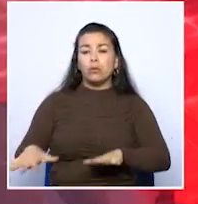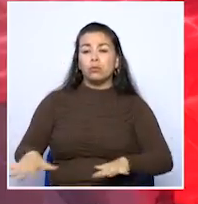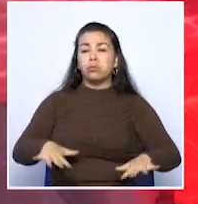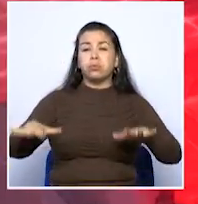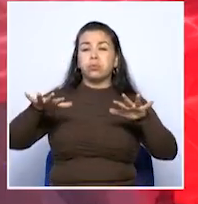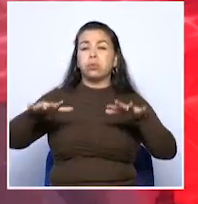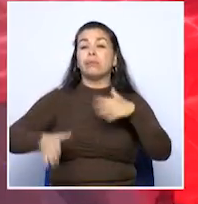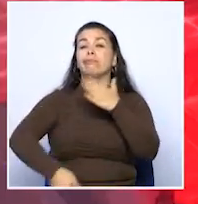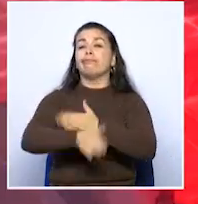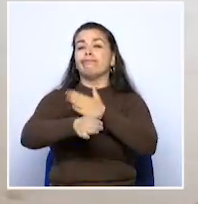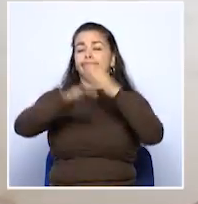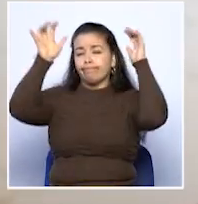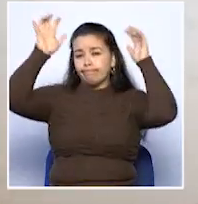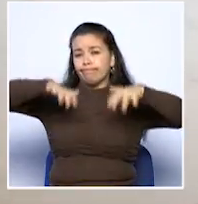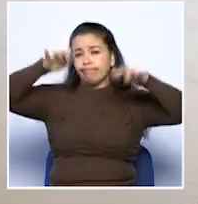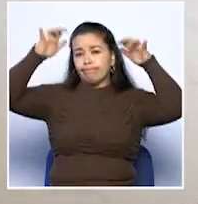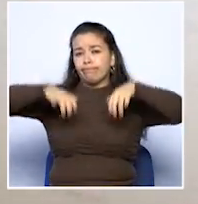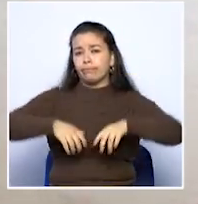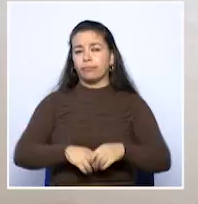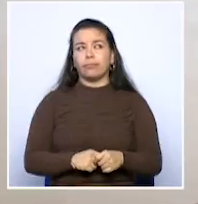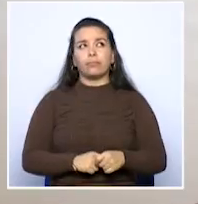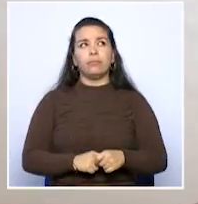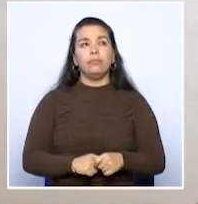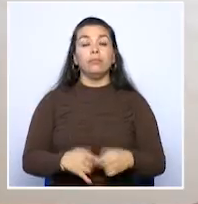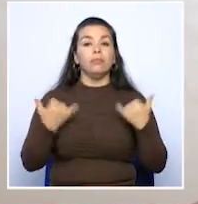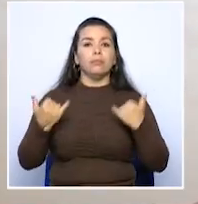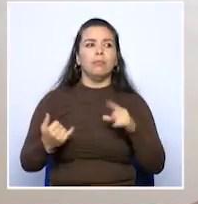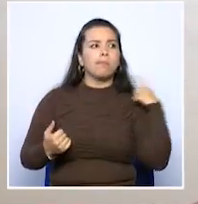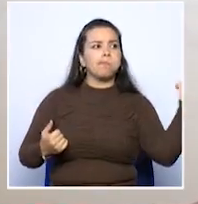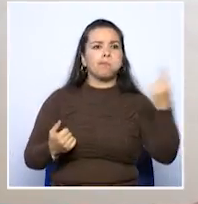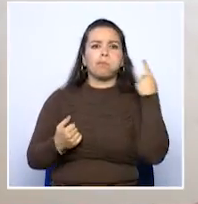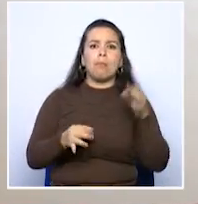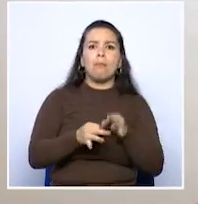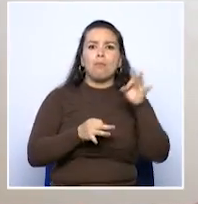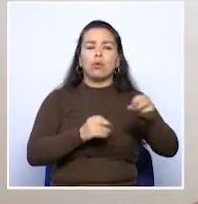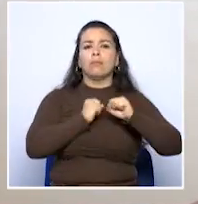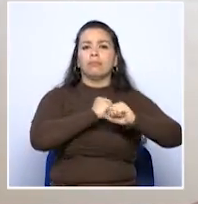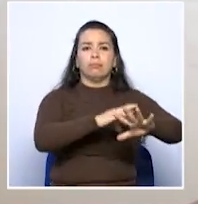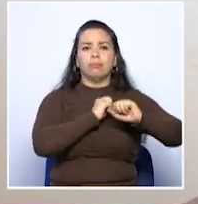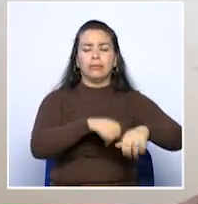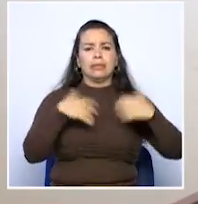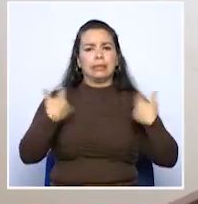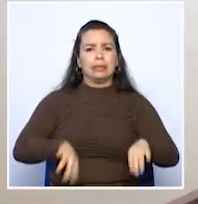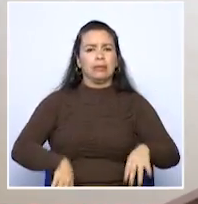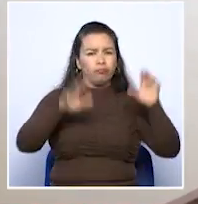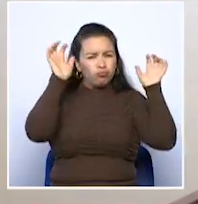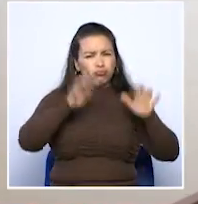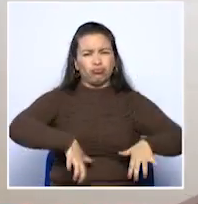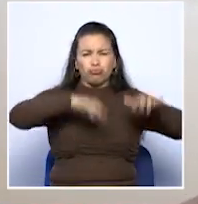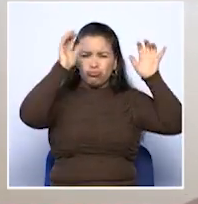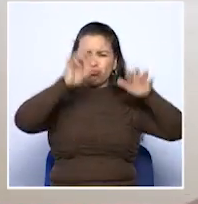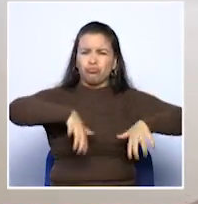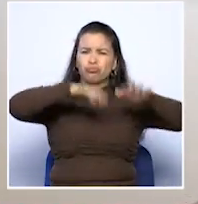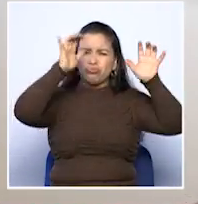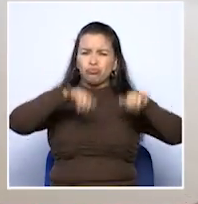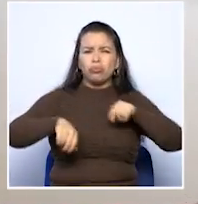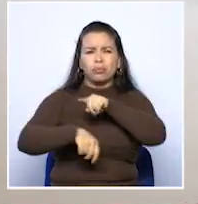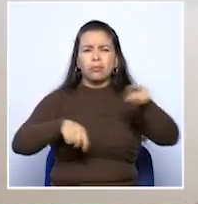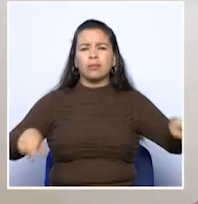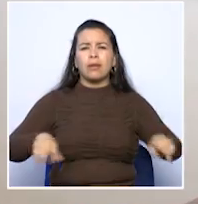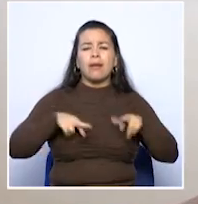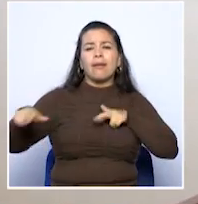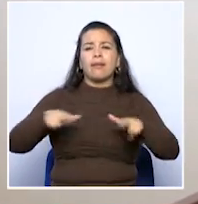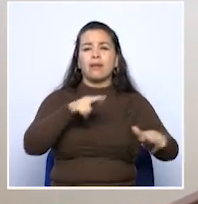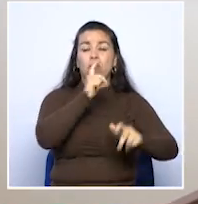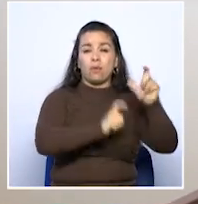continúan. Actualmente hay alerta naranja en el municipio de la Virginia por las crecientes que han venido registrando tanto el río Cauca